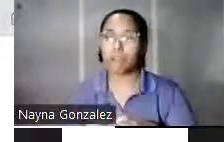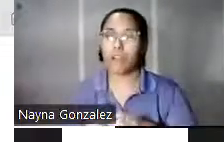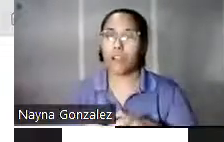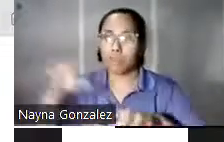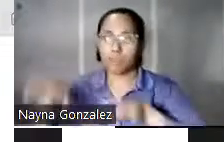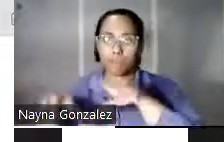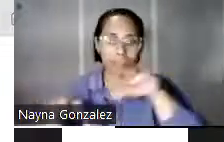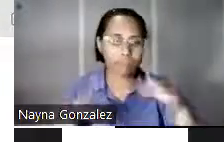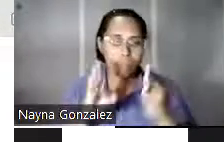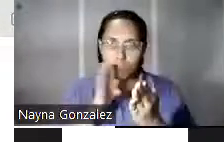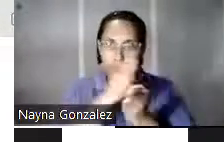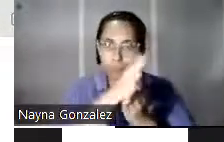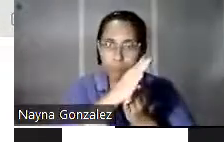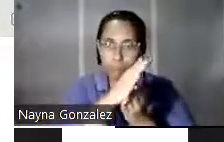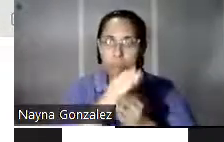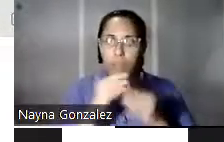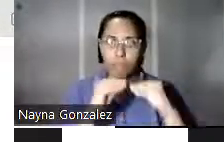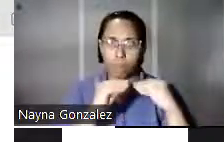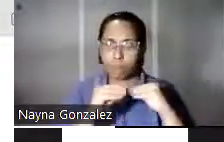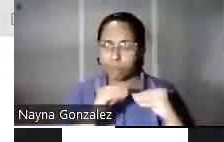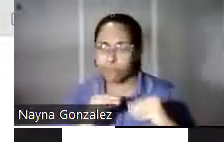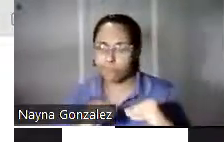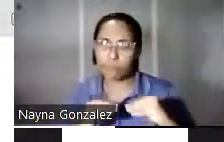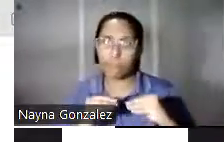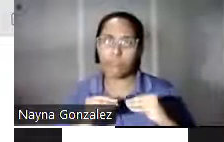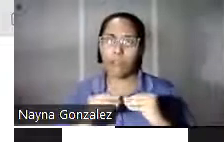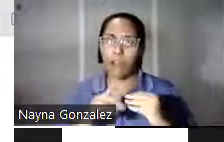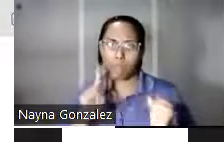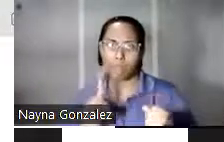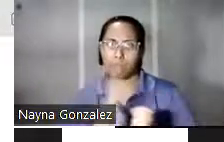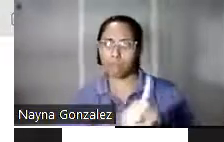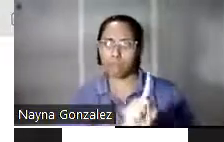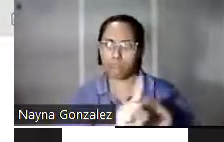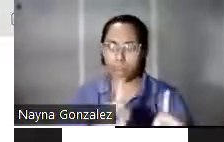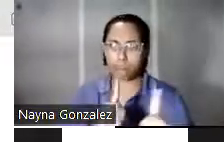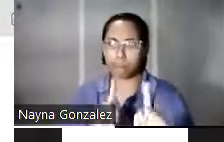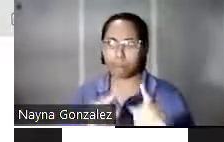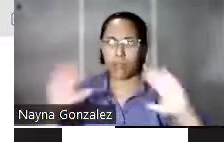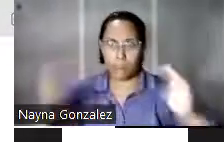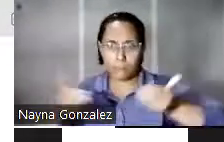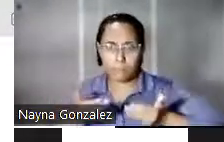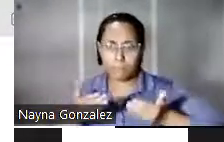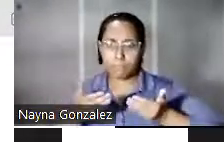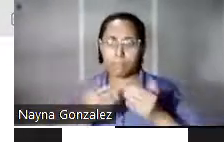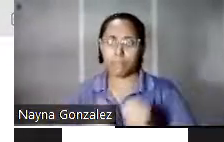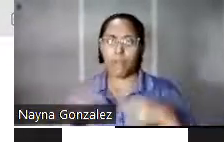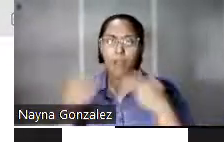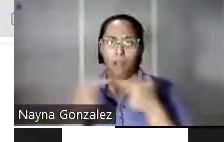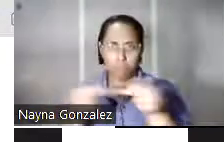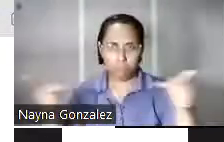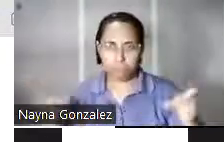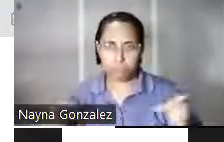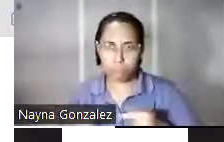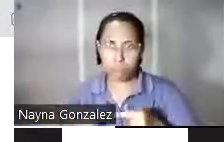directo, evitando dentro de todo lo posible la presencia de sus talentos o invitados en los estudios. De hecho, muchos